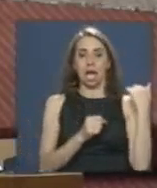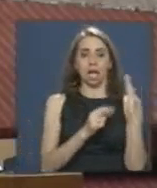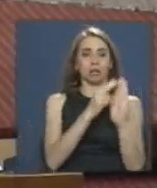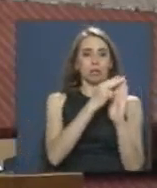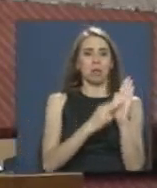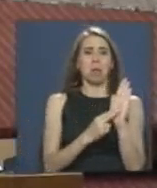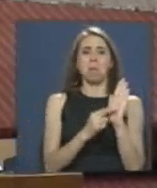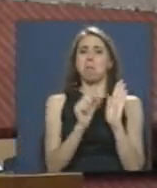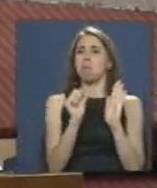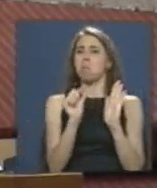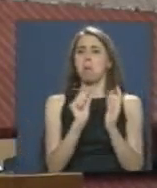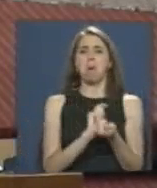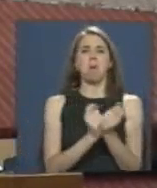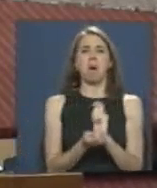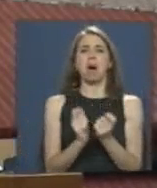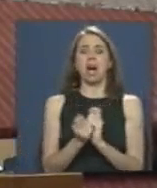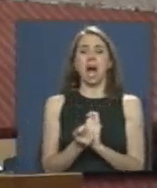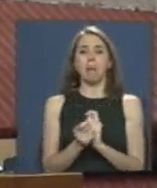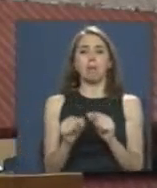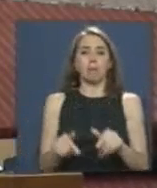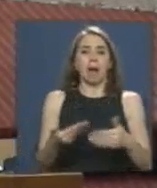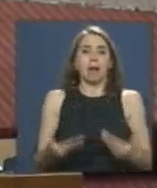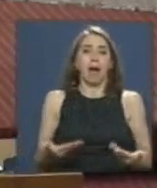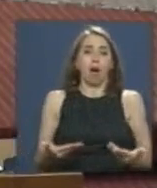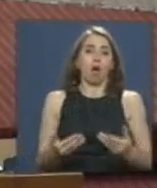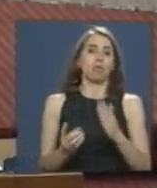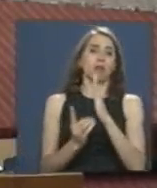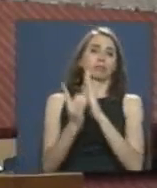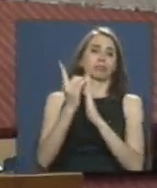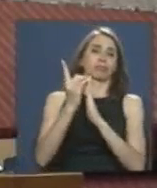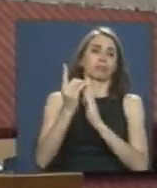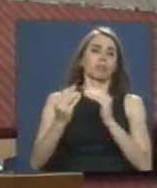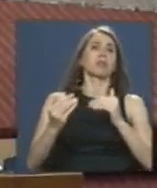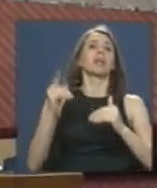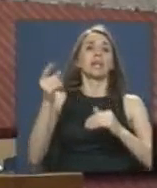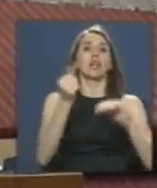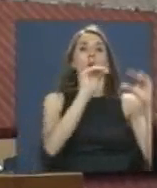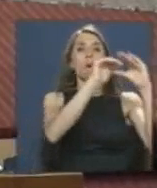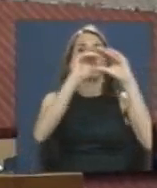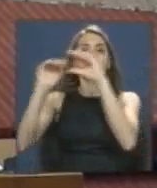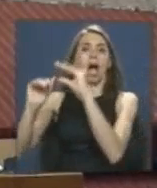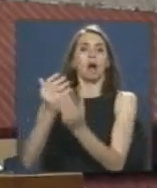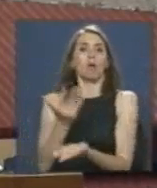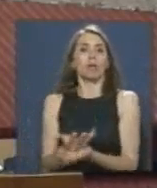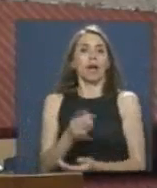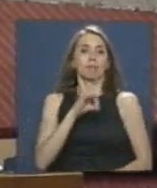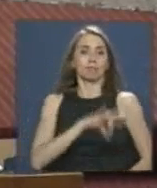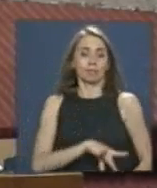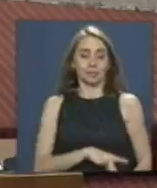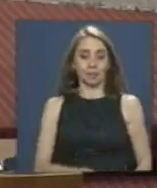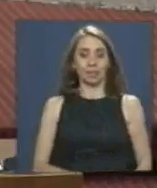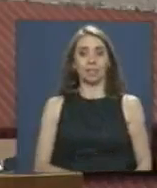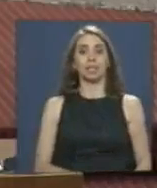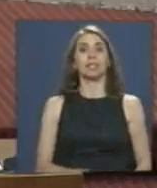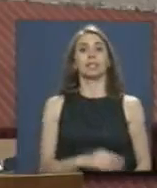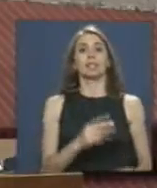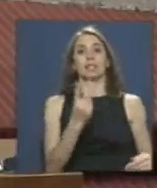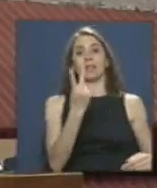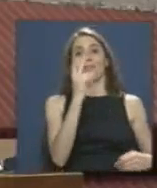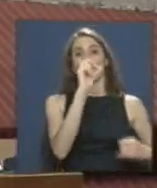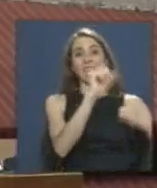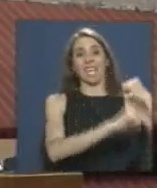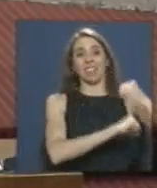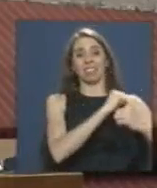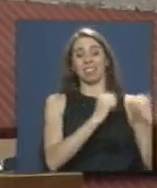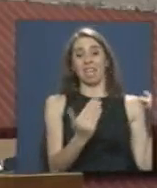conservadoras para el devenir de los tiempos y los avances que la industria tiene en nuestro país. 20 años sin reforma